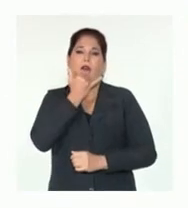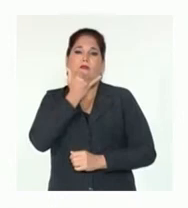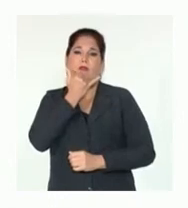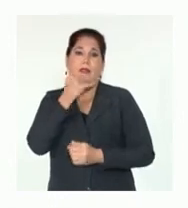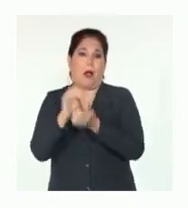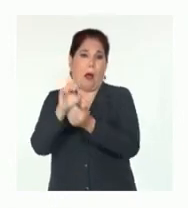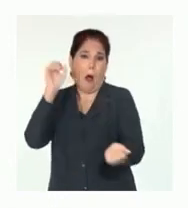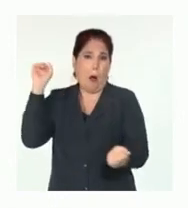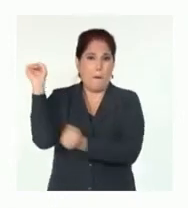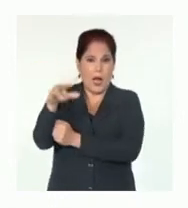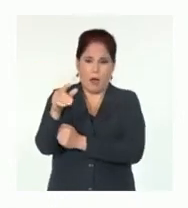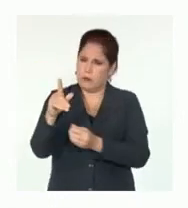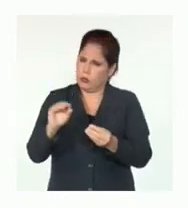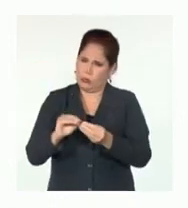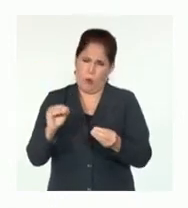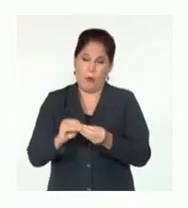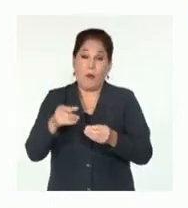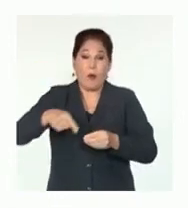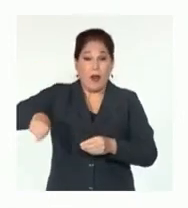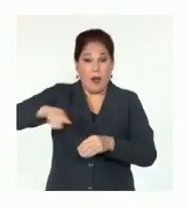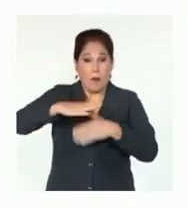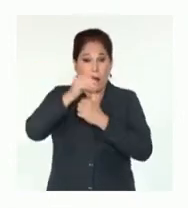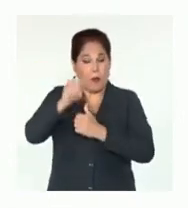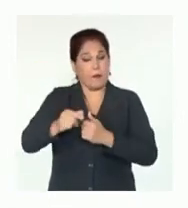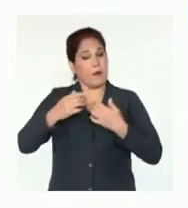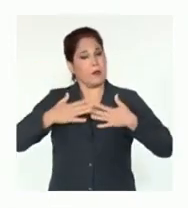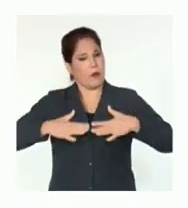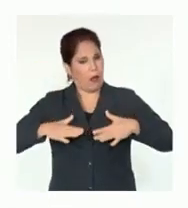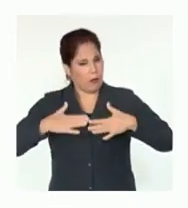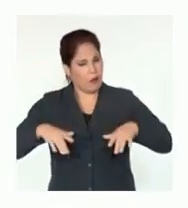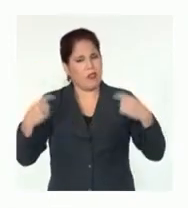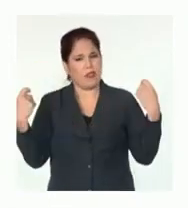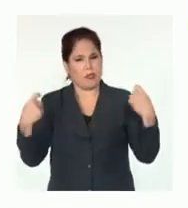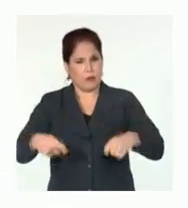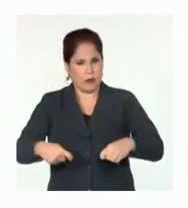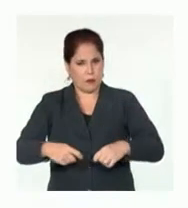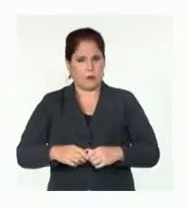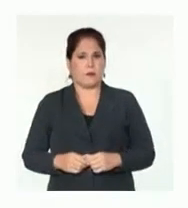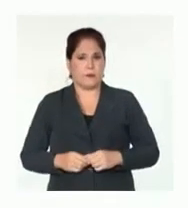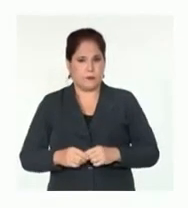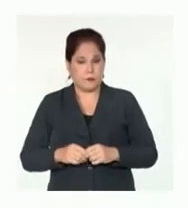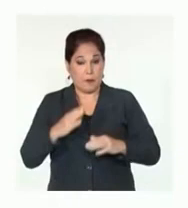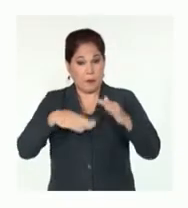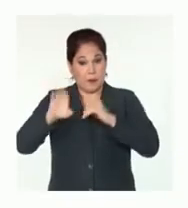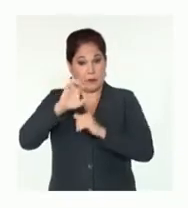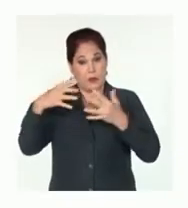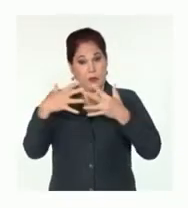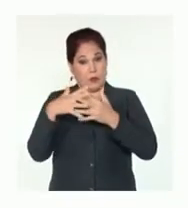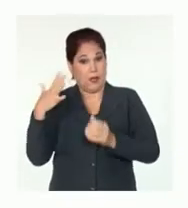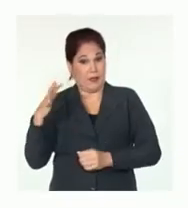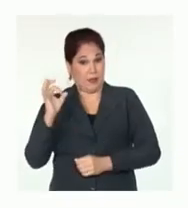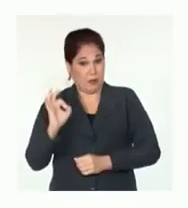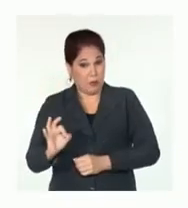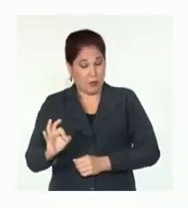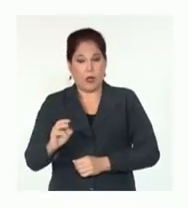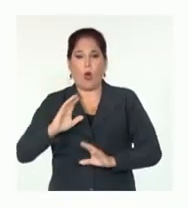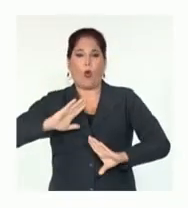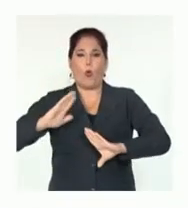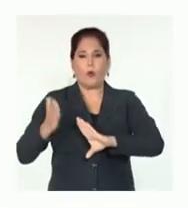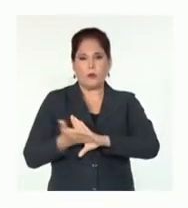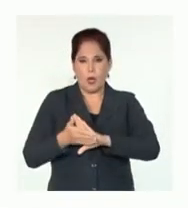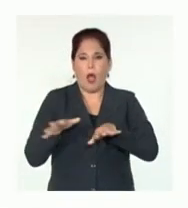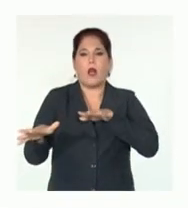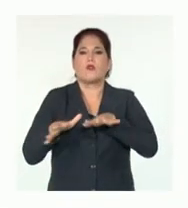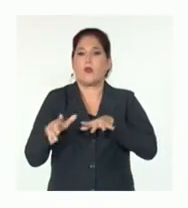evitar que se turbe la tranquilidad de la misión o se atente contra su dignidad. El Ministerio de Relaciones Exteriores condena esta acción